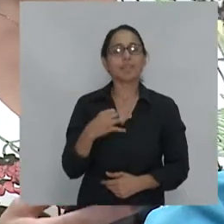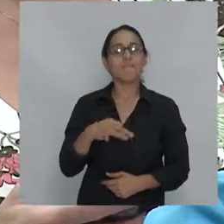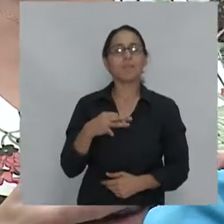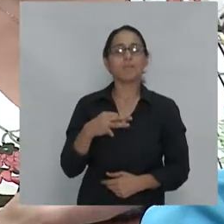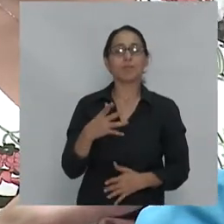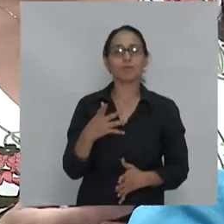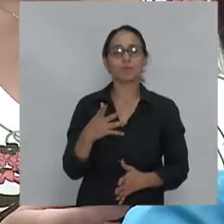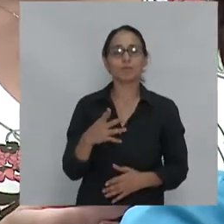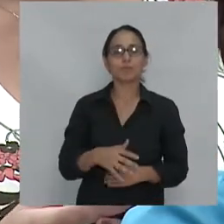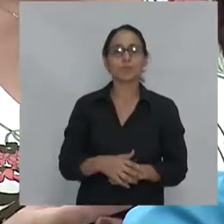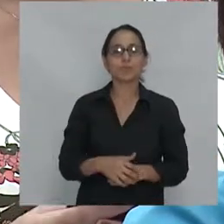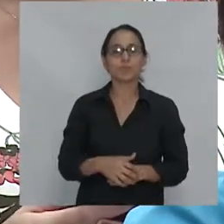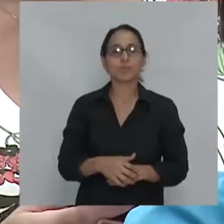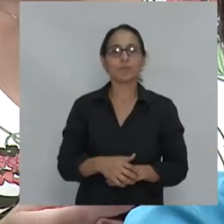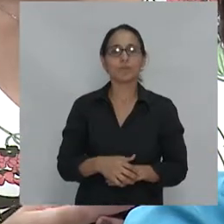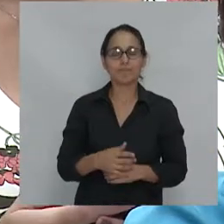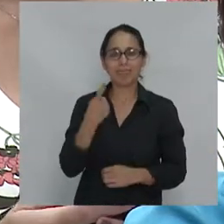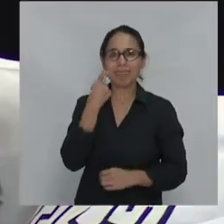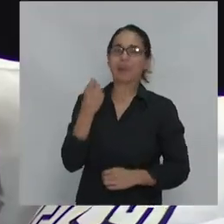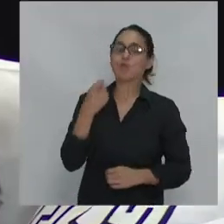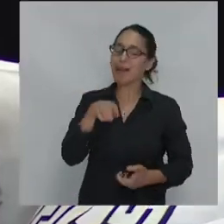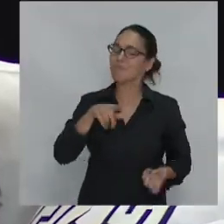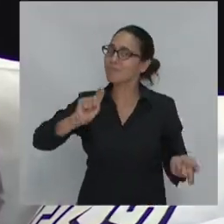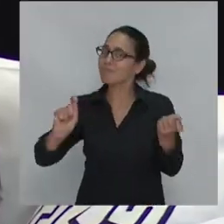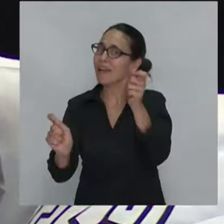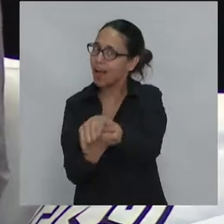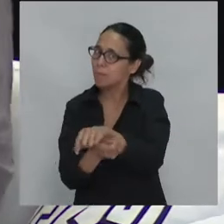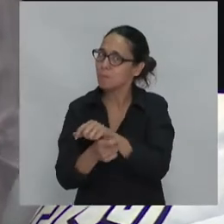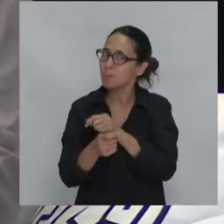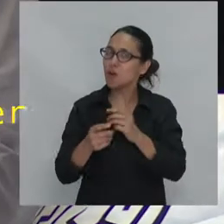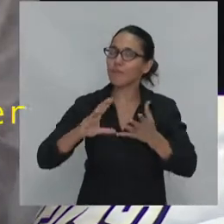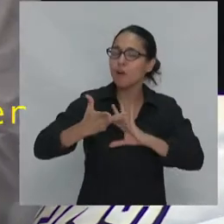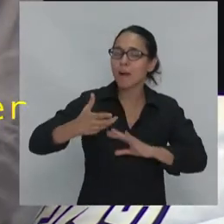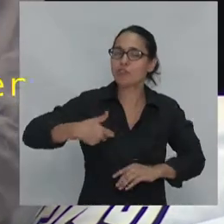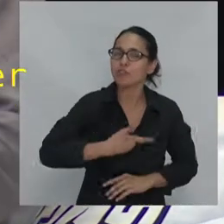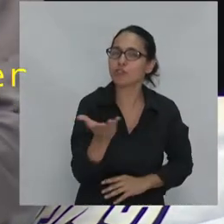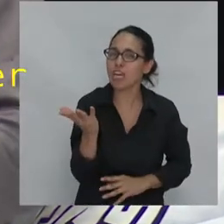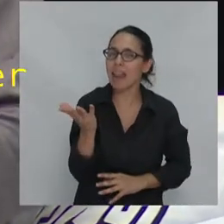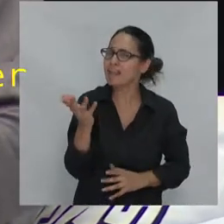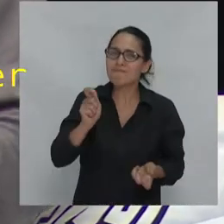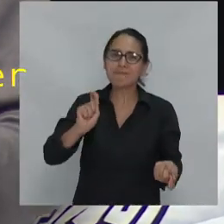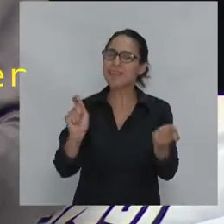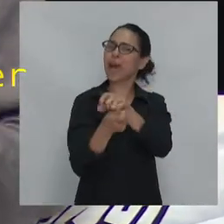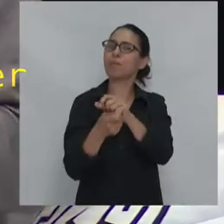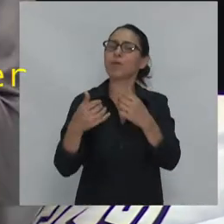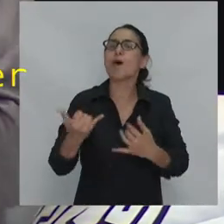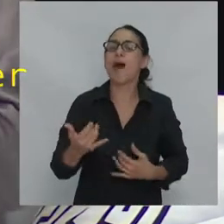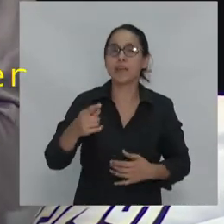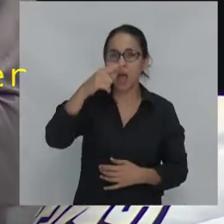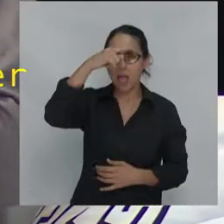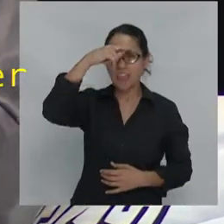reconocer esta transformación social. Es un nacionalismo